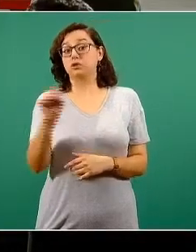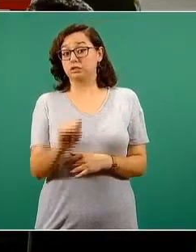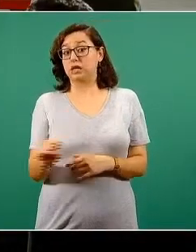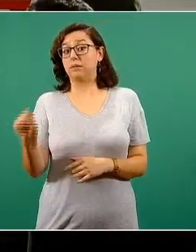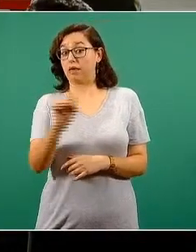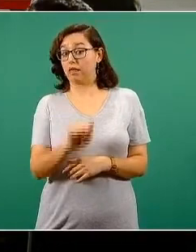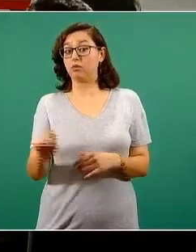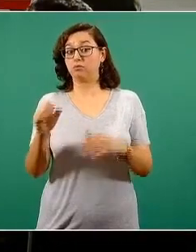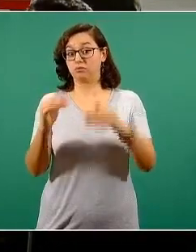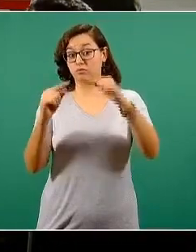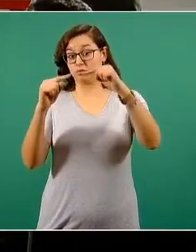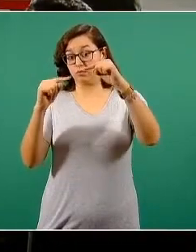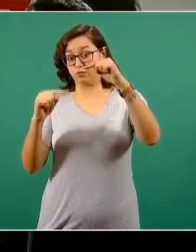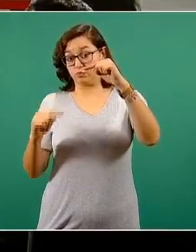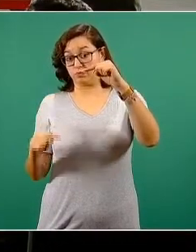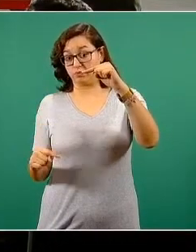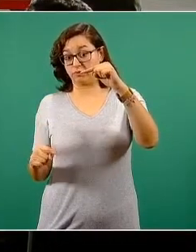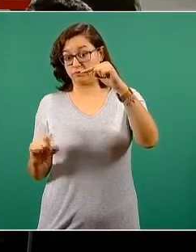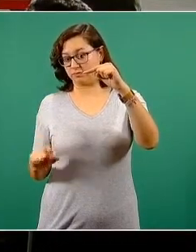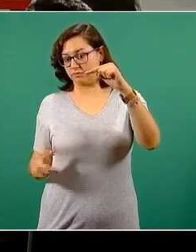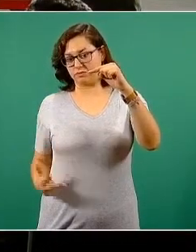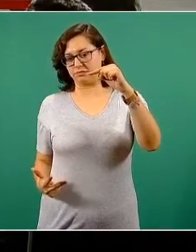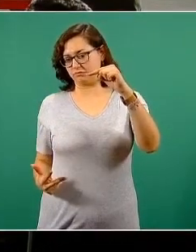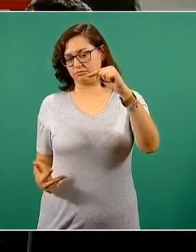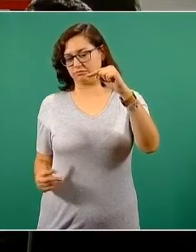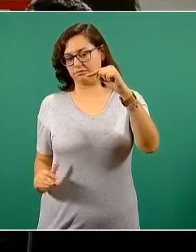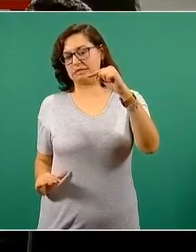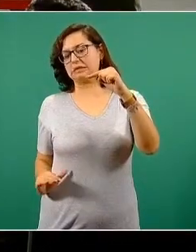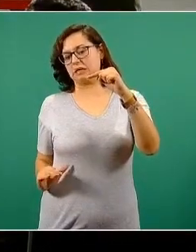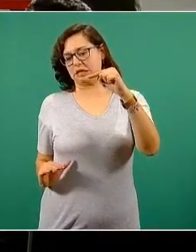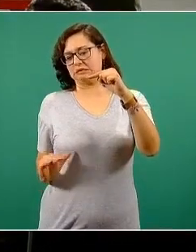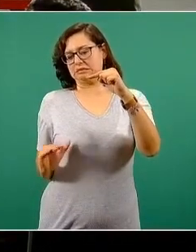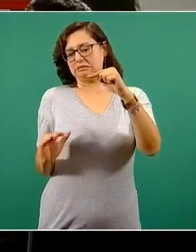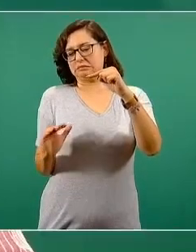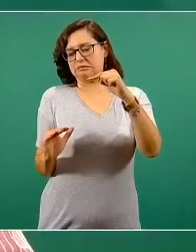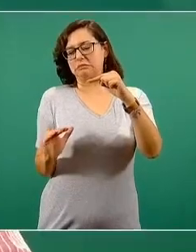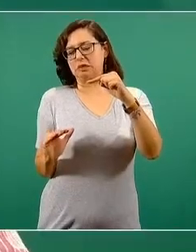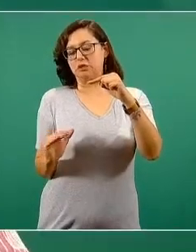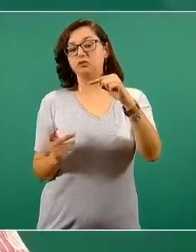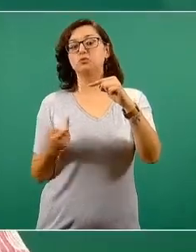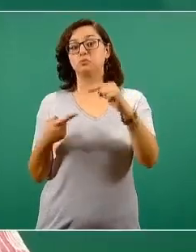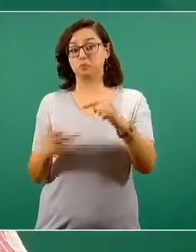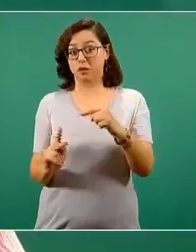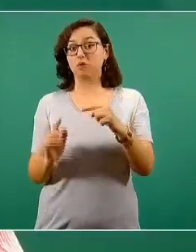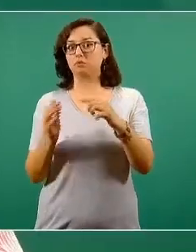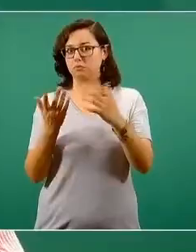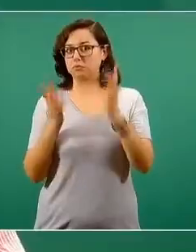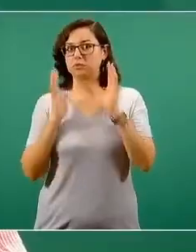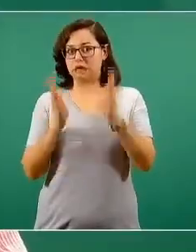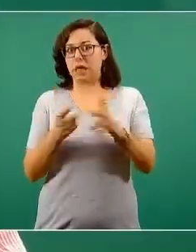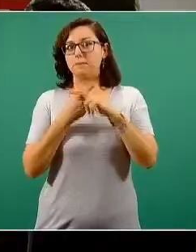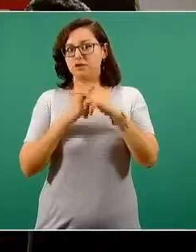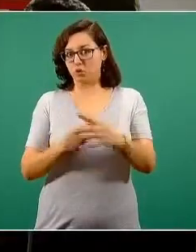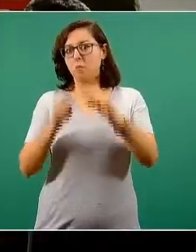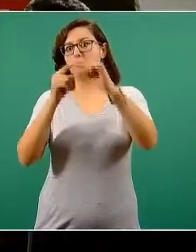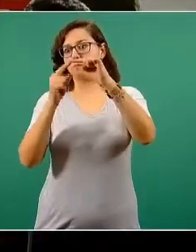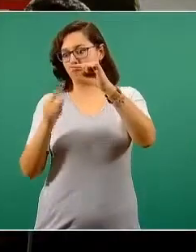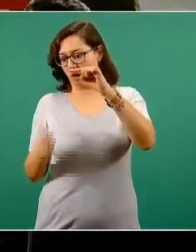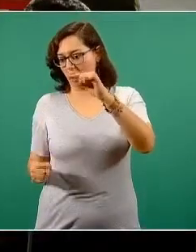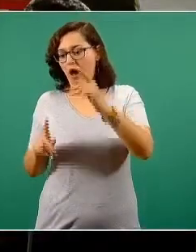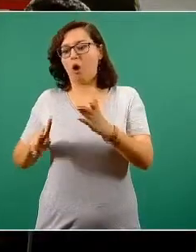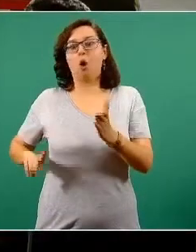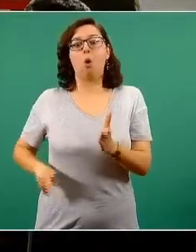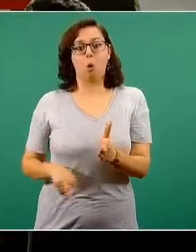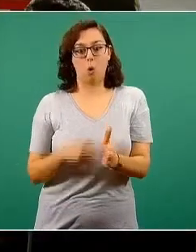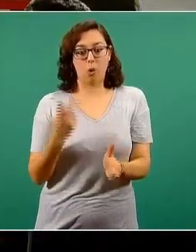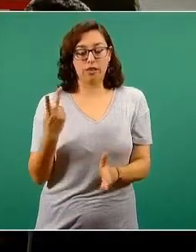reducción que será no tan notoria como ese 28, pero al fin será una reducción importante. La pregunta es muy